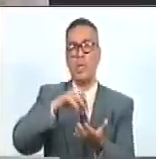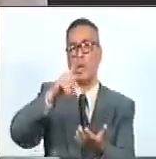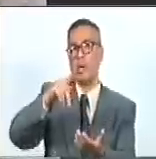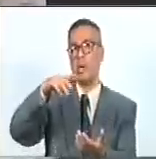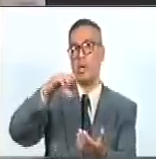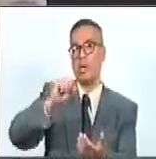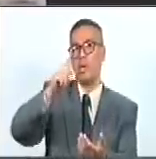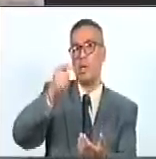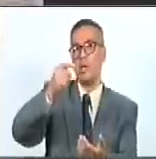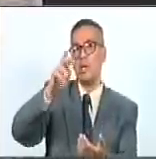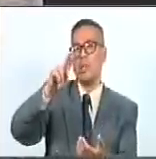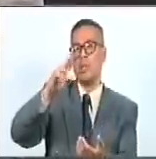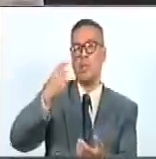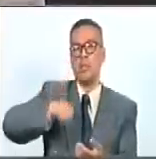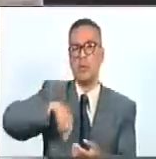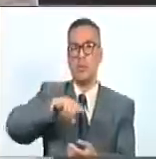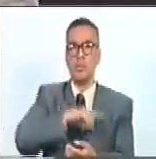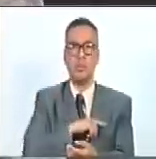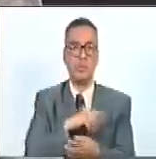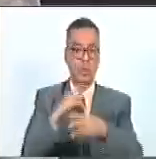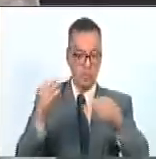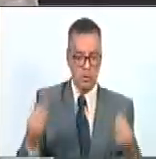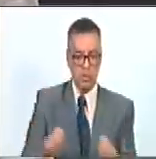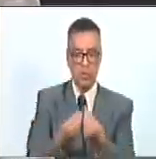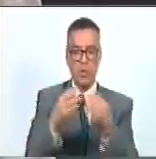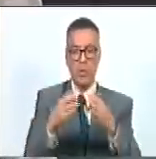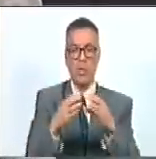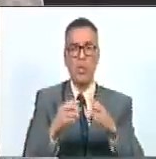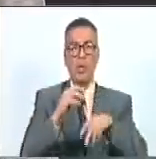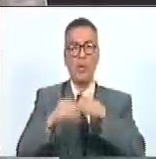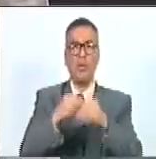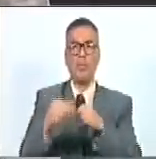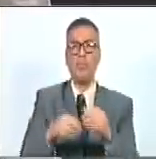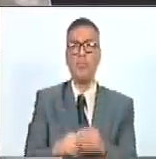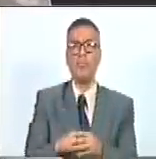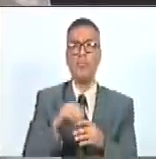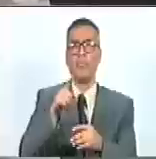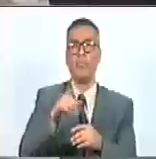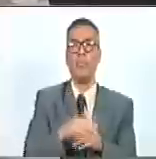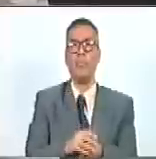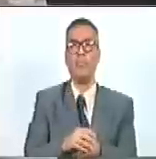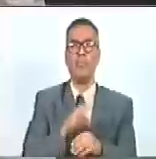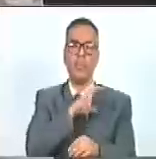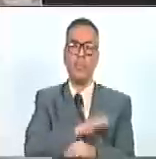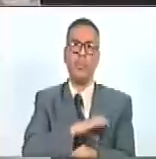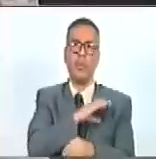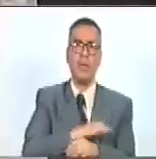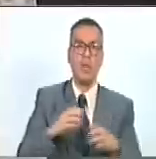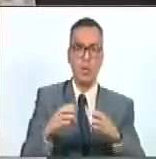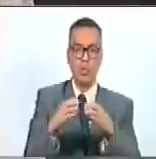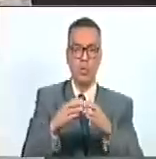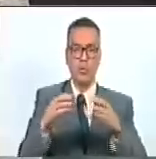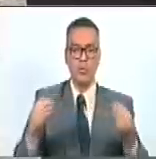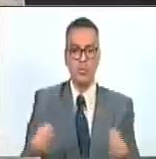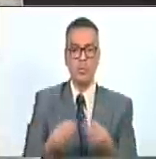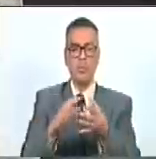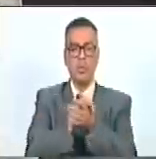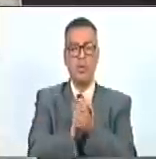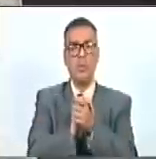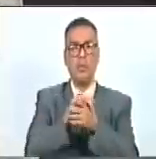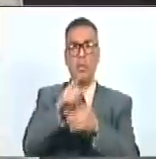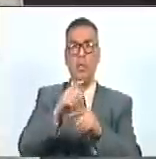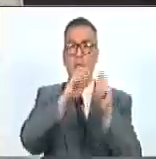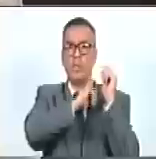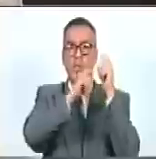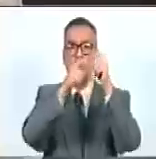Catar. Nosotros coadyuvamos a través de esta comisión, este grupo de amistad designado